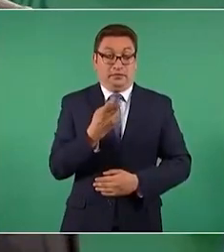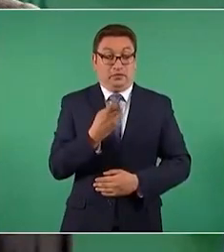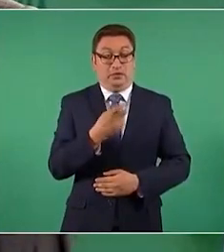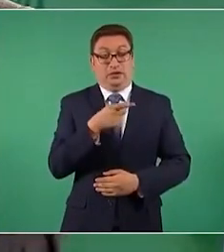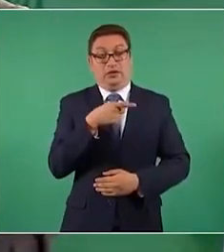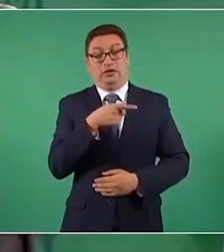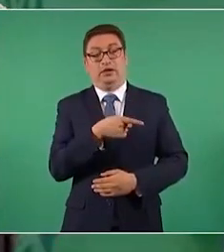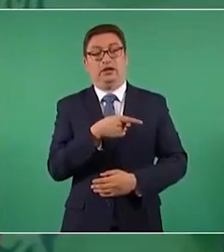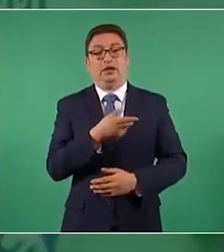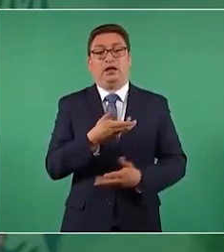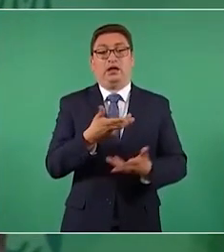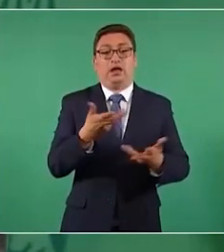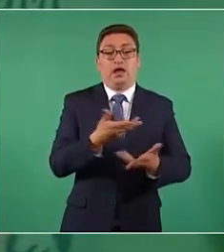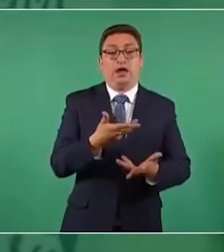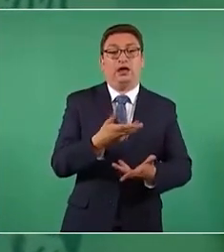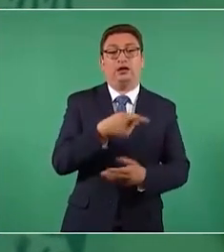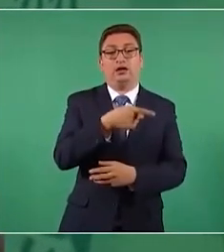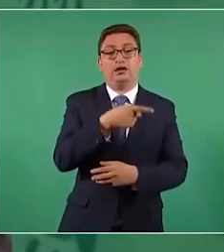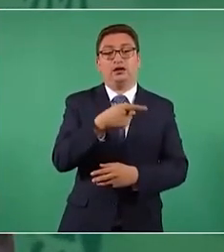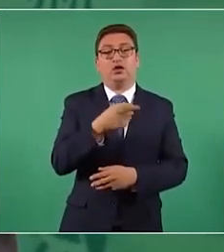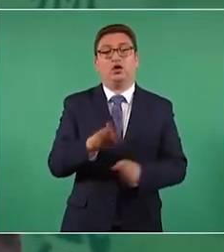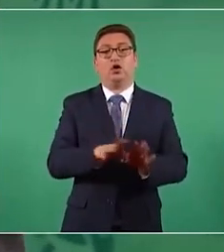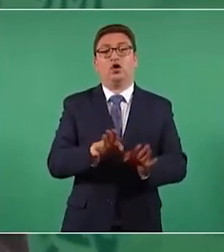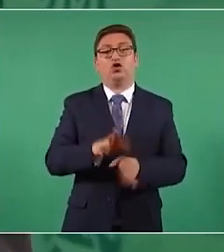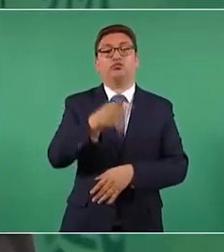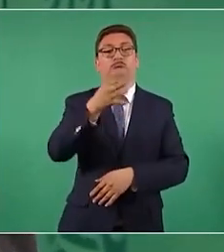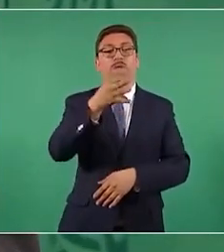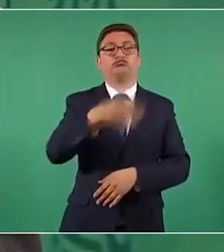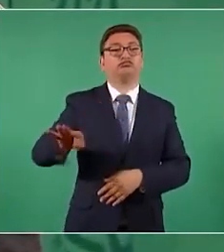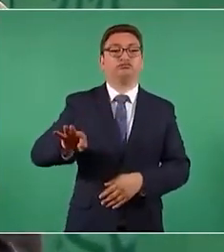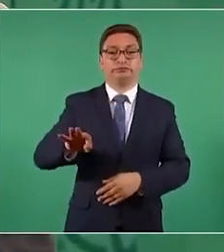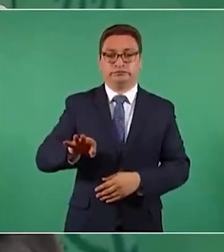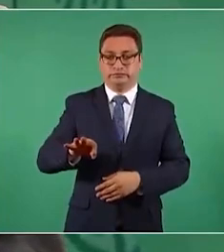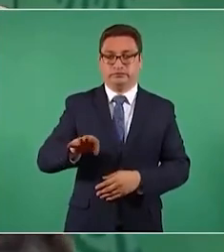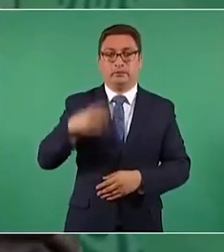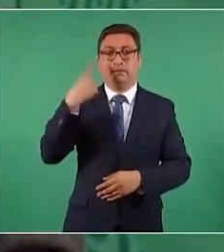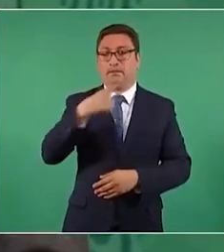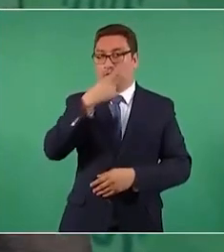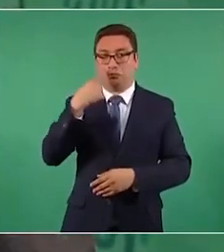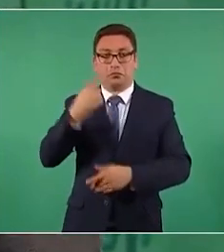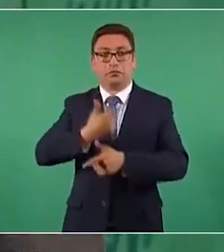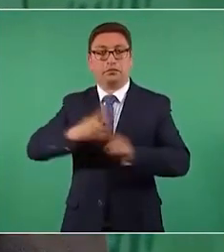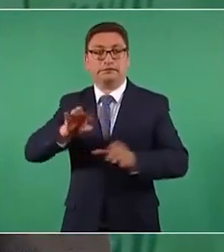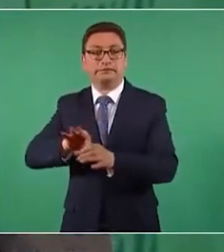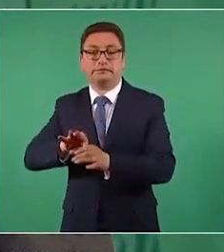en un auténtico traidor a la democracia.